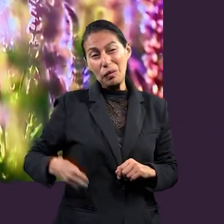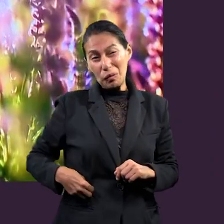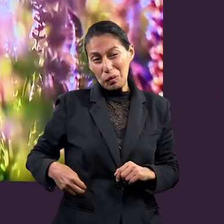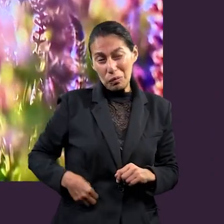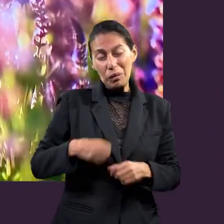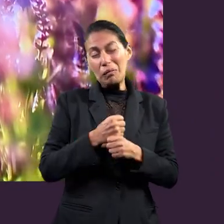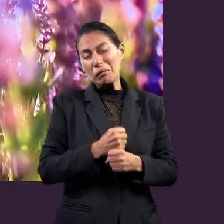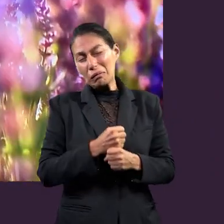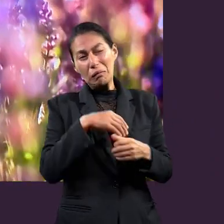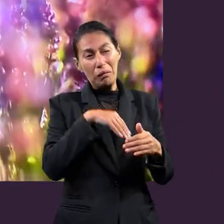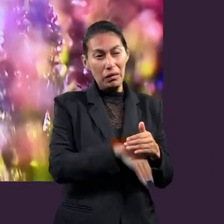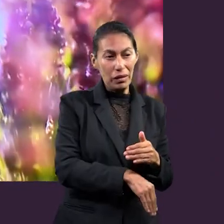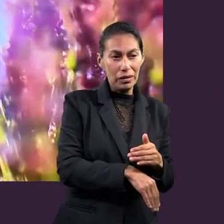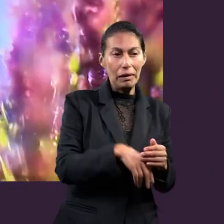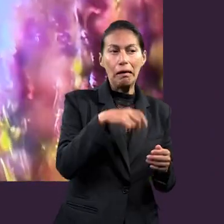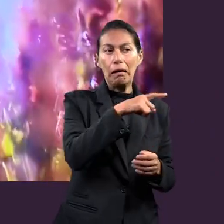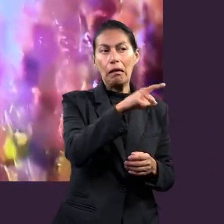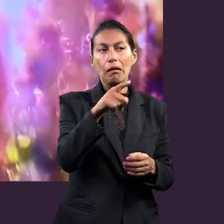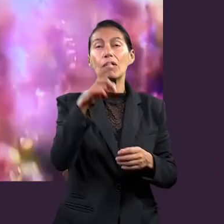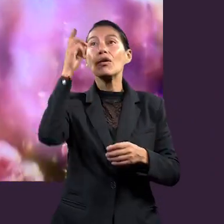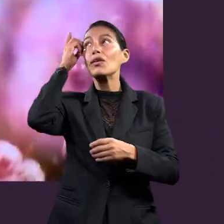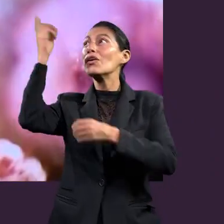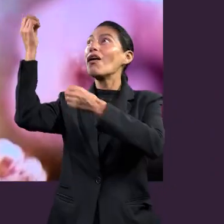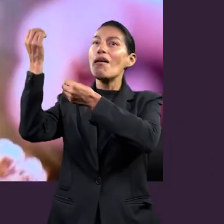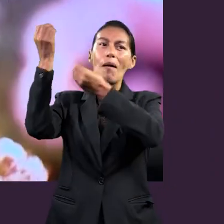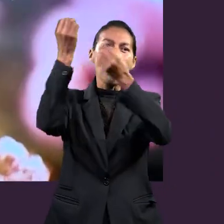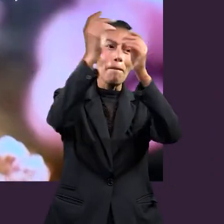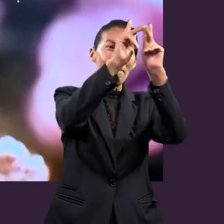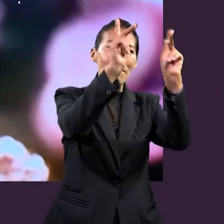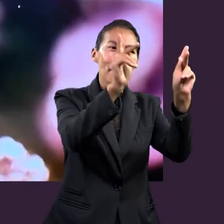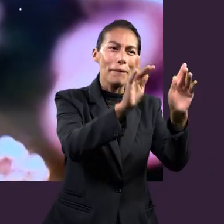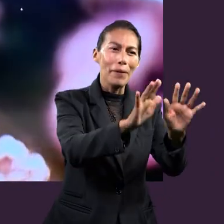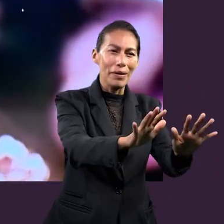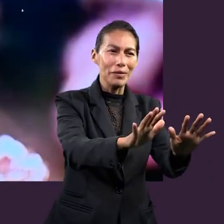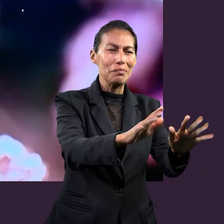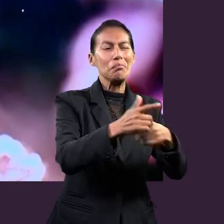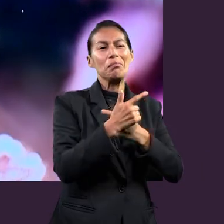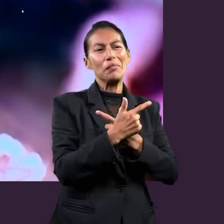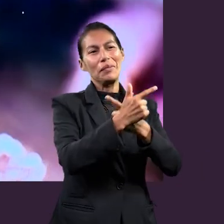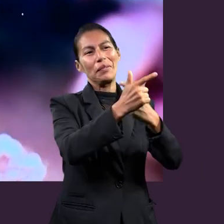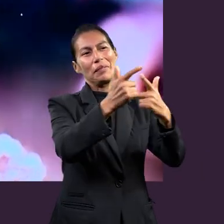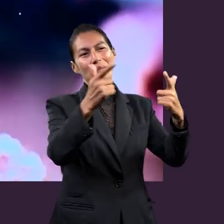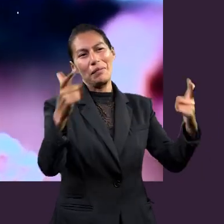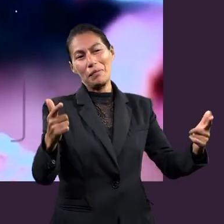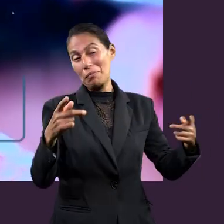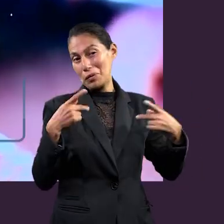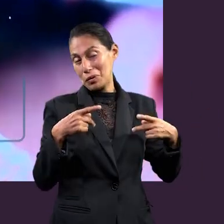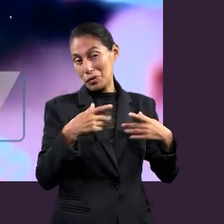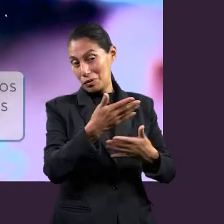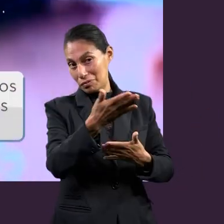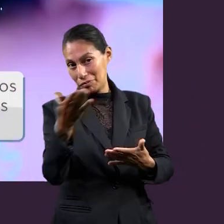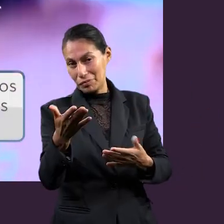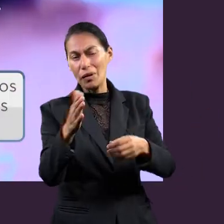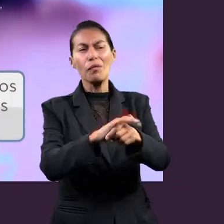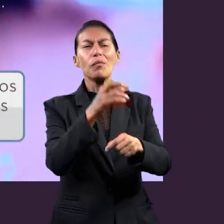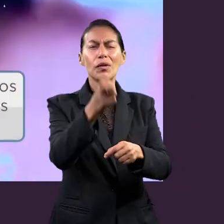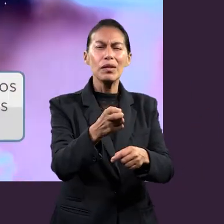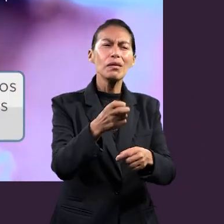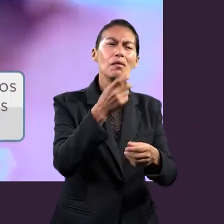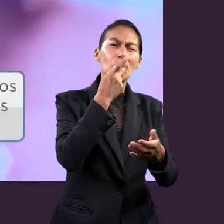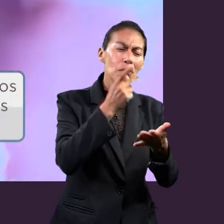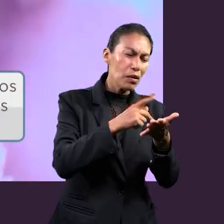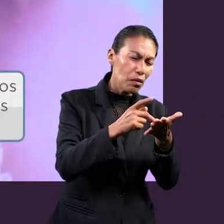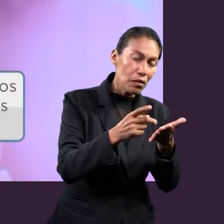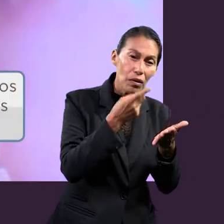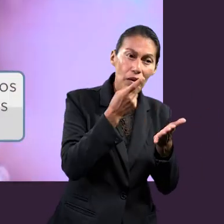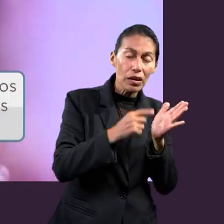por dolores y fracasos humanos para que disfrutemos una paz que el cielo nos ofrece. Esa paz está disponible para todos